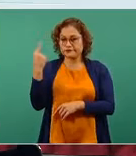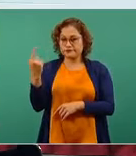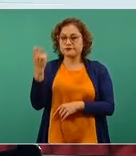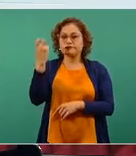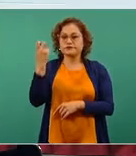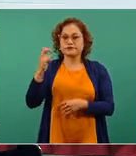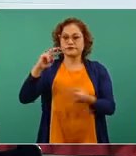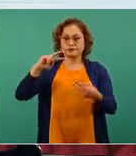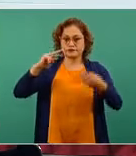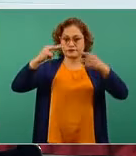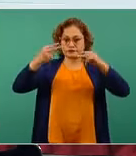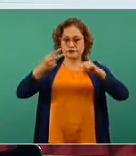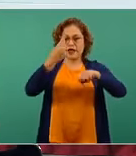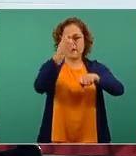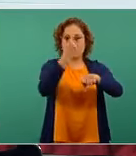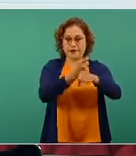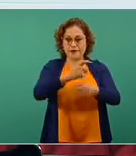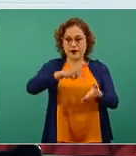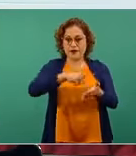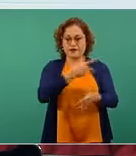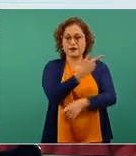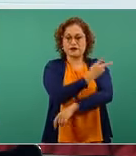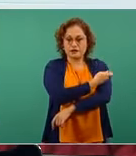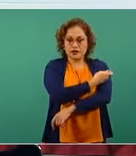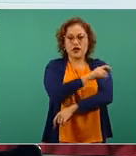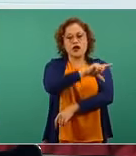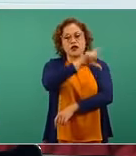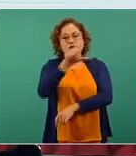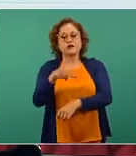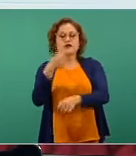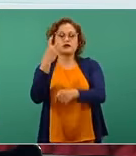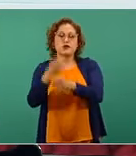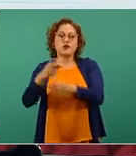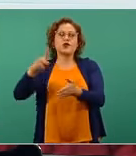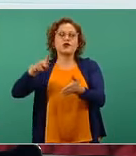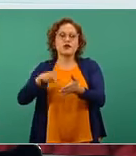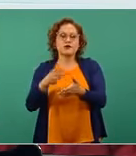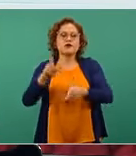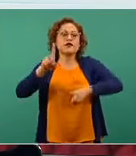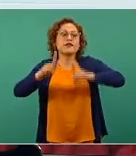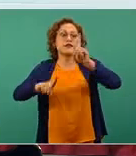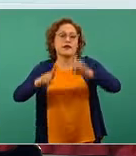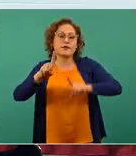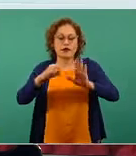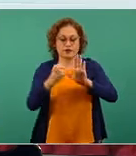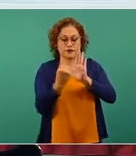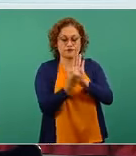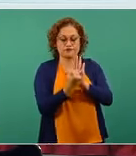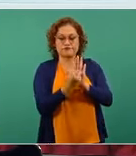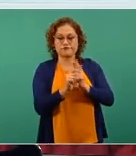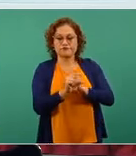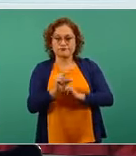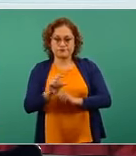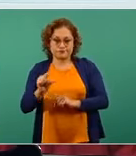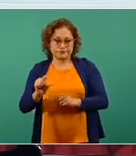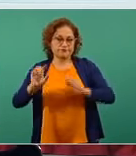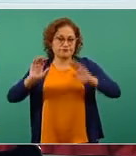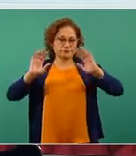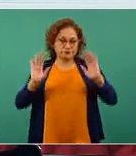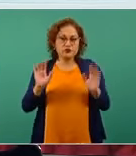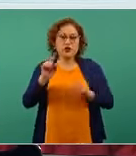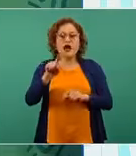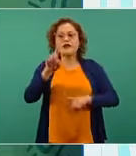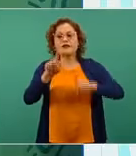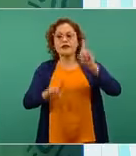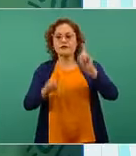dosis y segunda dosis se da conforme al calendario de cada vacuna. Hay vacunas que se tienen que poner la segunda